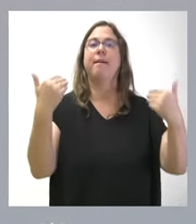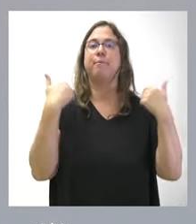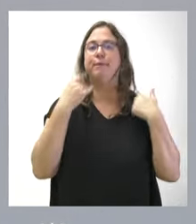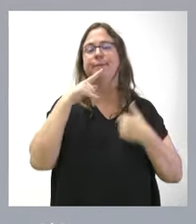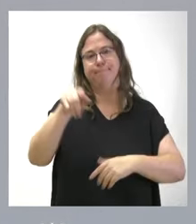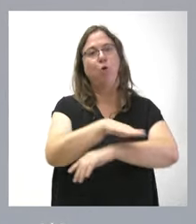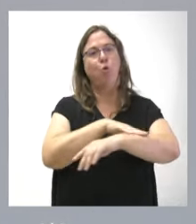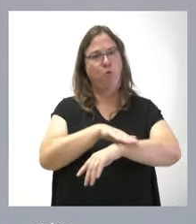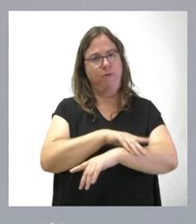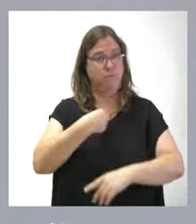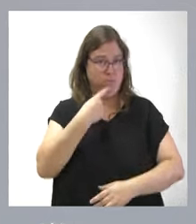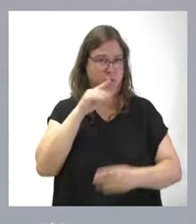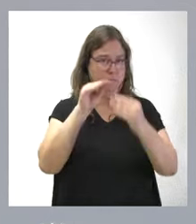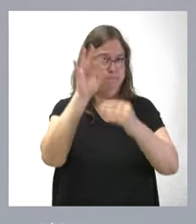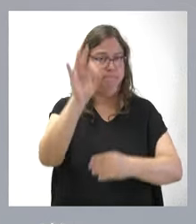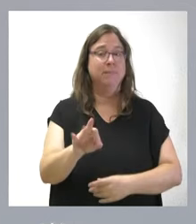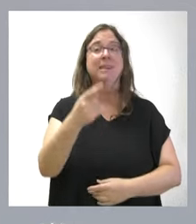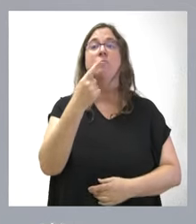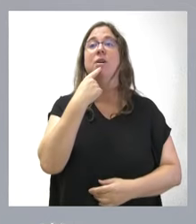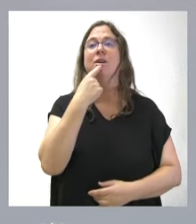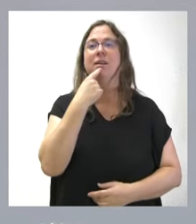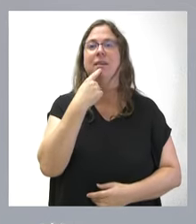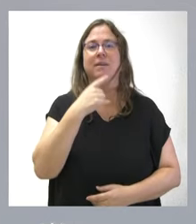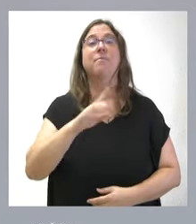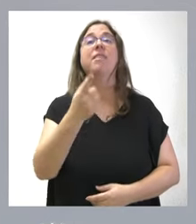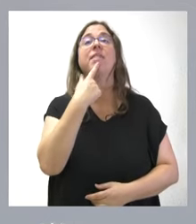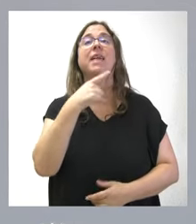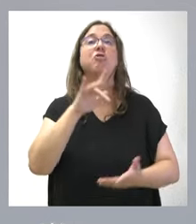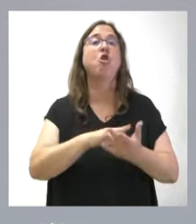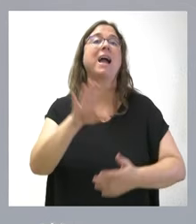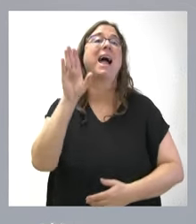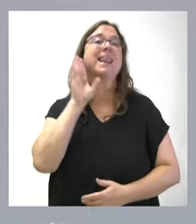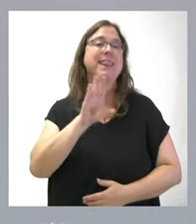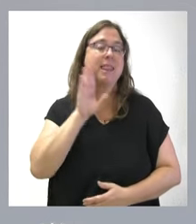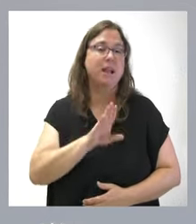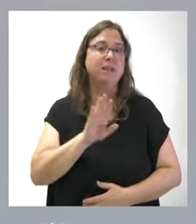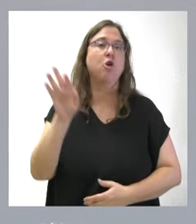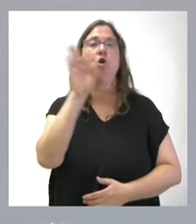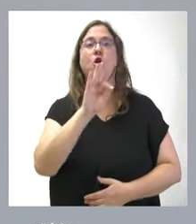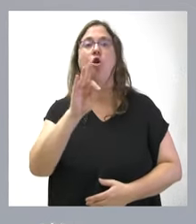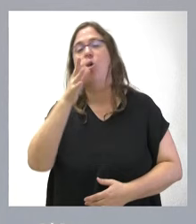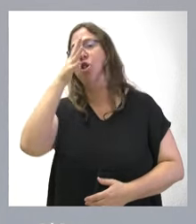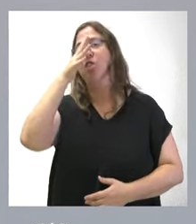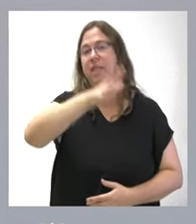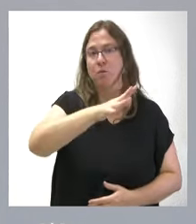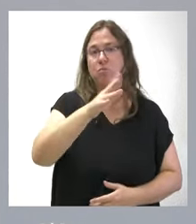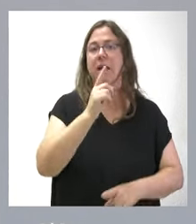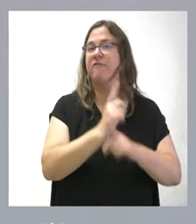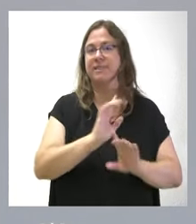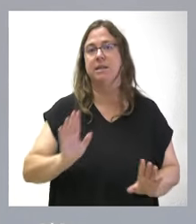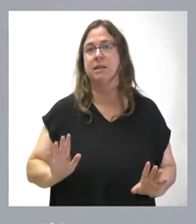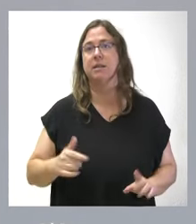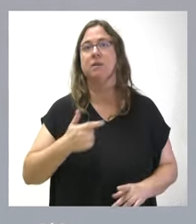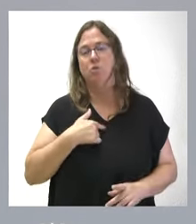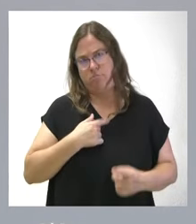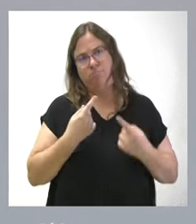al Gobierno de España, pero de ahí inferir que hay un delito o hay una denuncia ante la Fiscalía por ese hecho, yo creo que